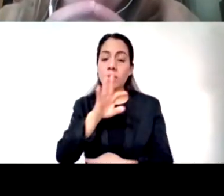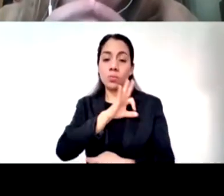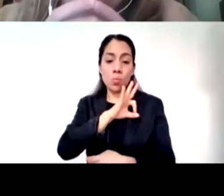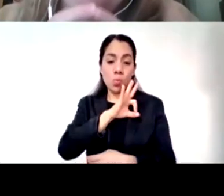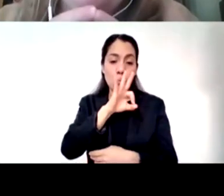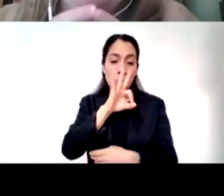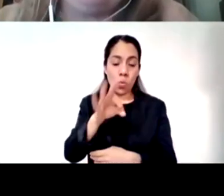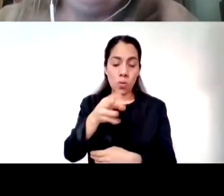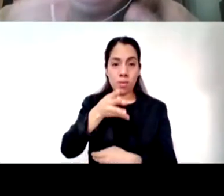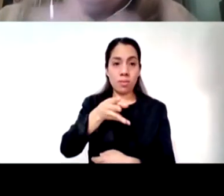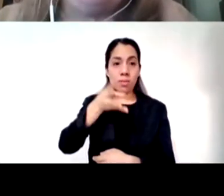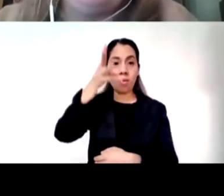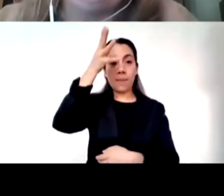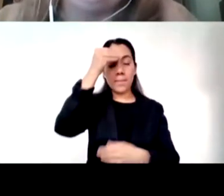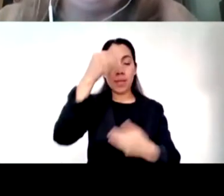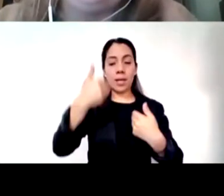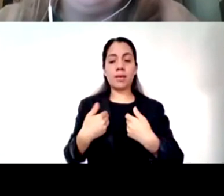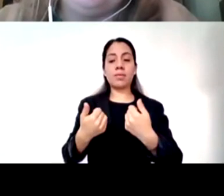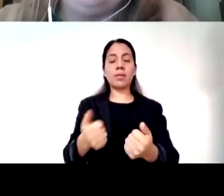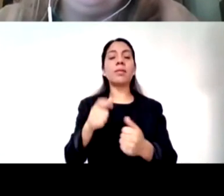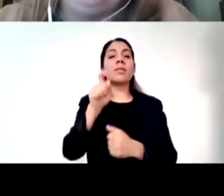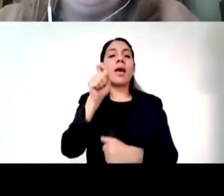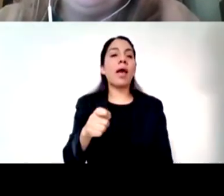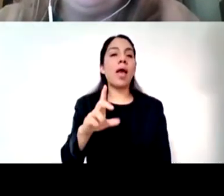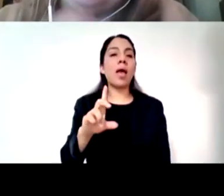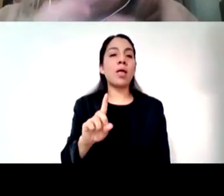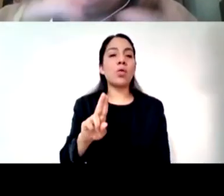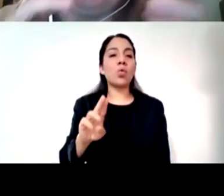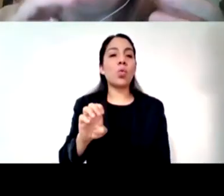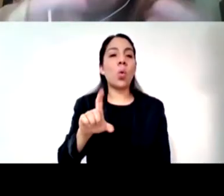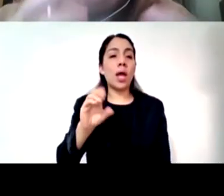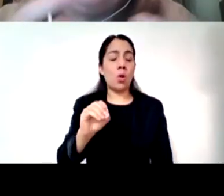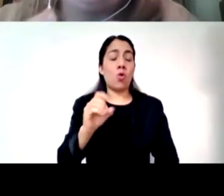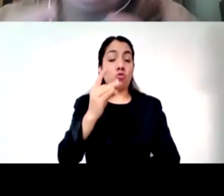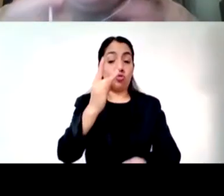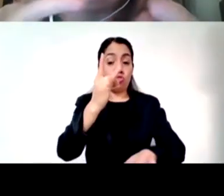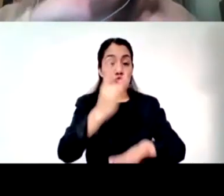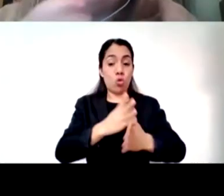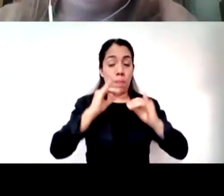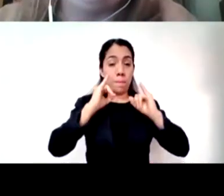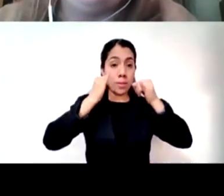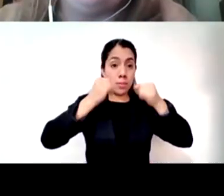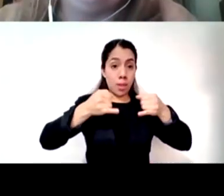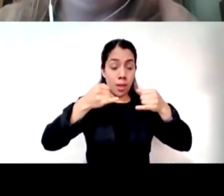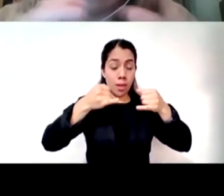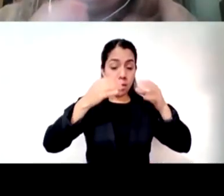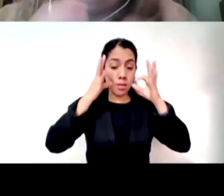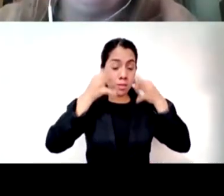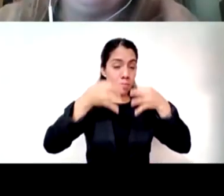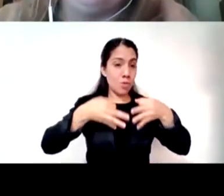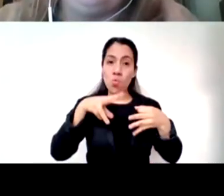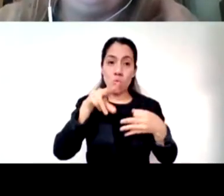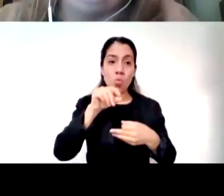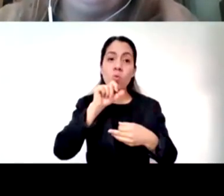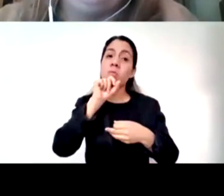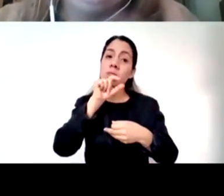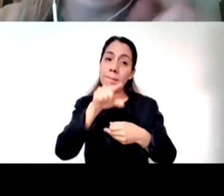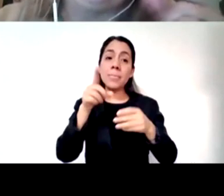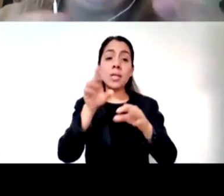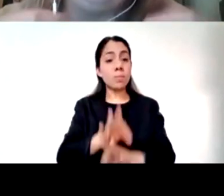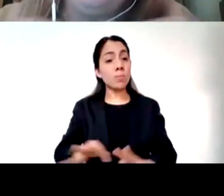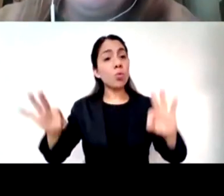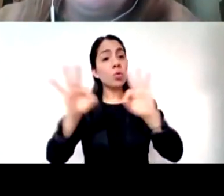pero también de la manera social en que las voces cuando escuchadas de manera colectiva